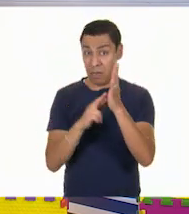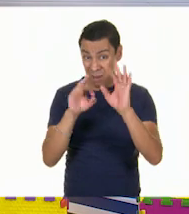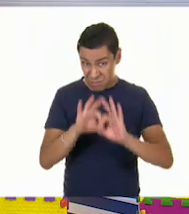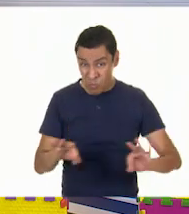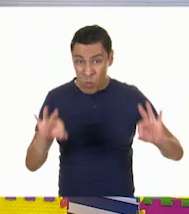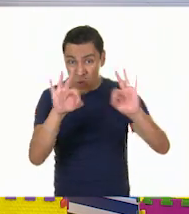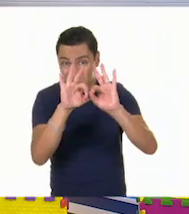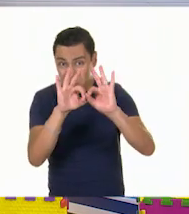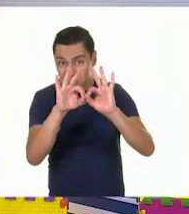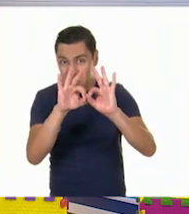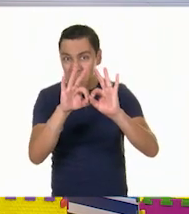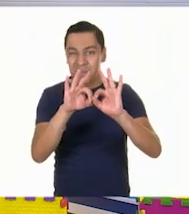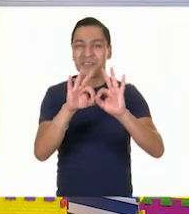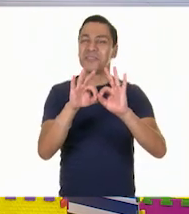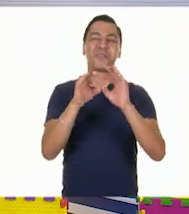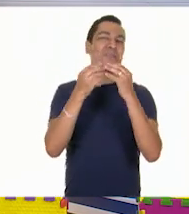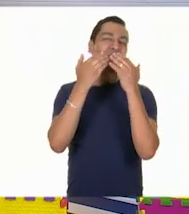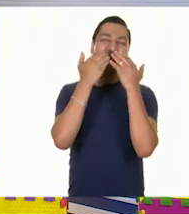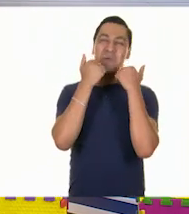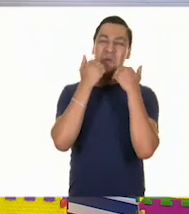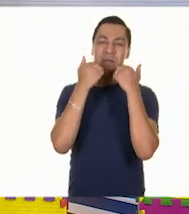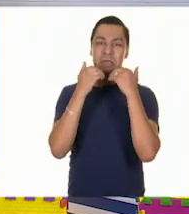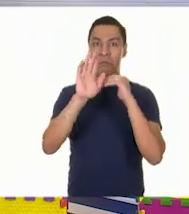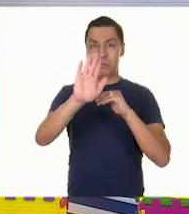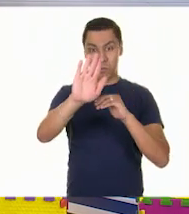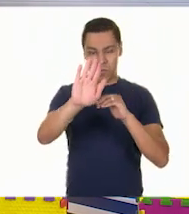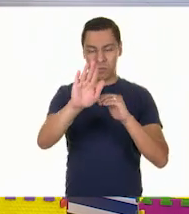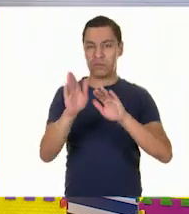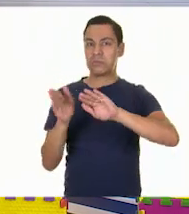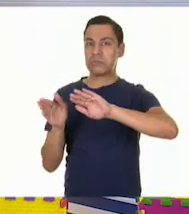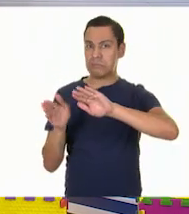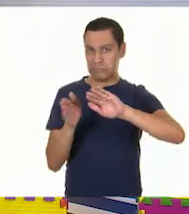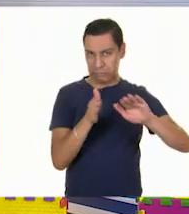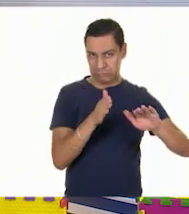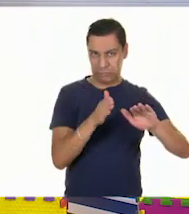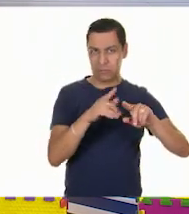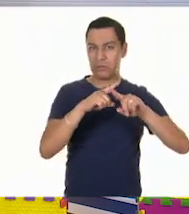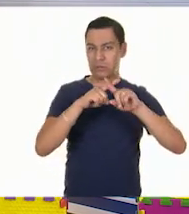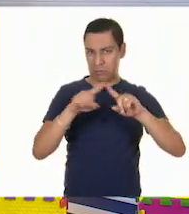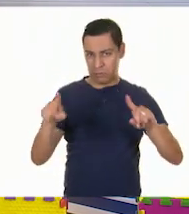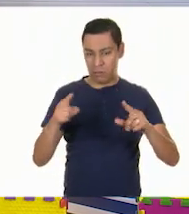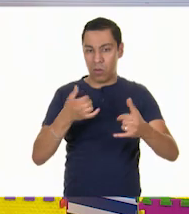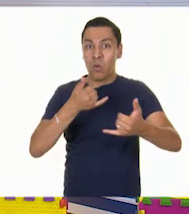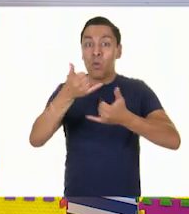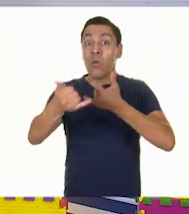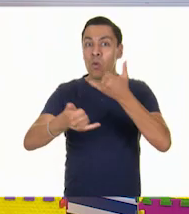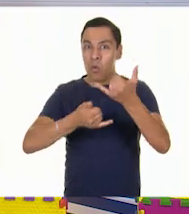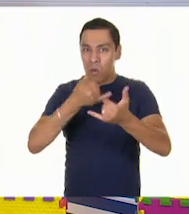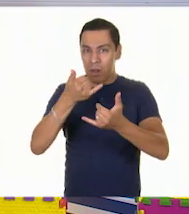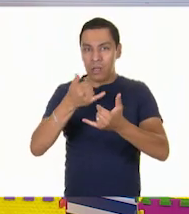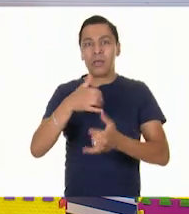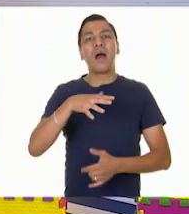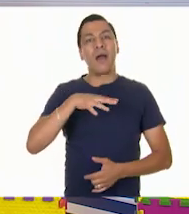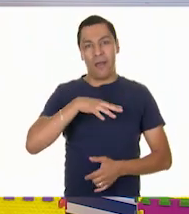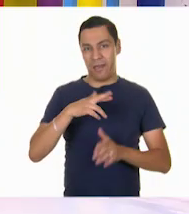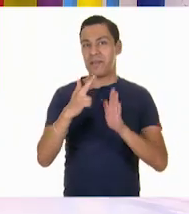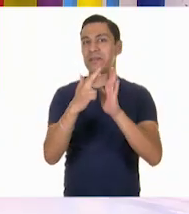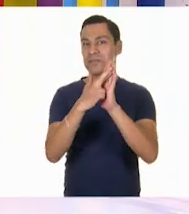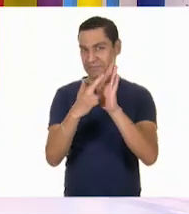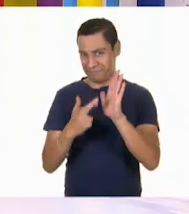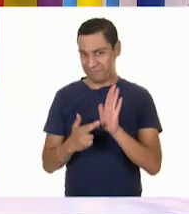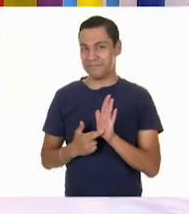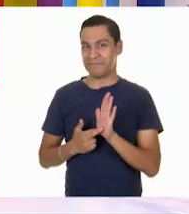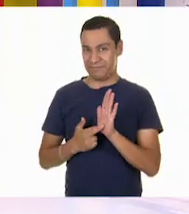diferencia de los juegos. Sin embargo, los juegos son parte de las actividades recreativas. A ver, a ver, a ver.